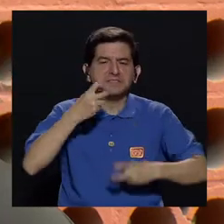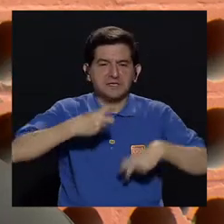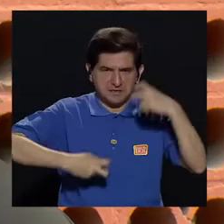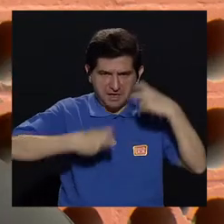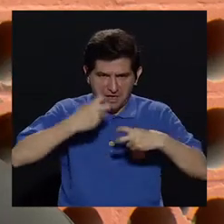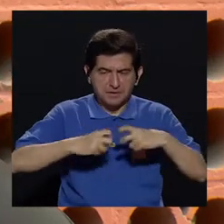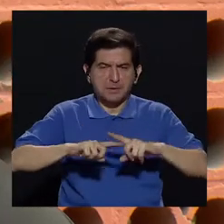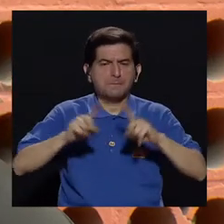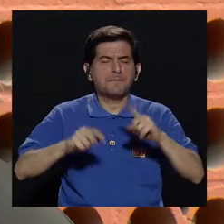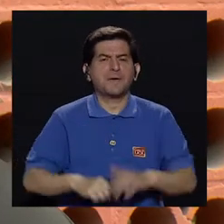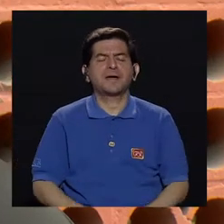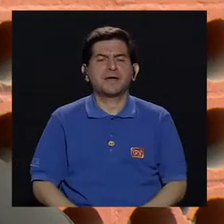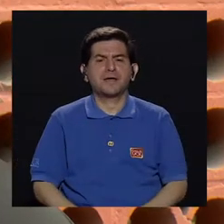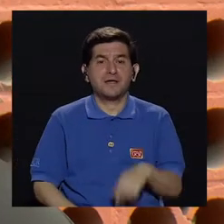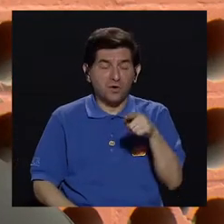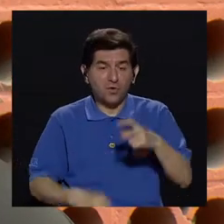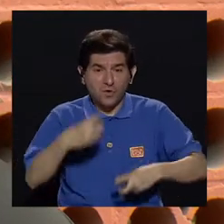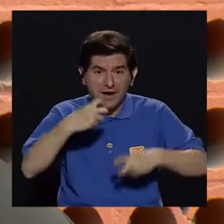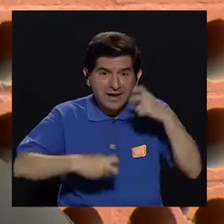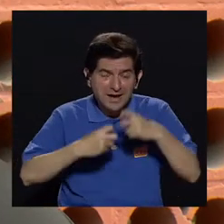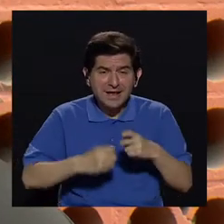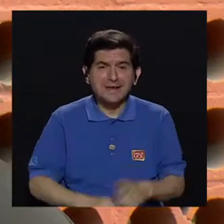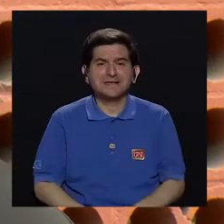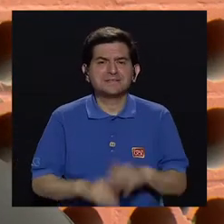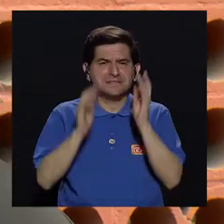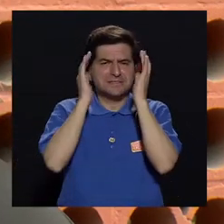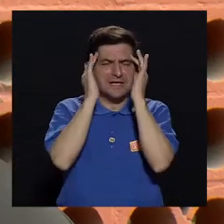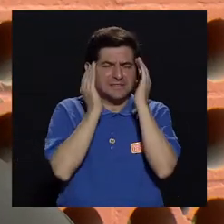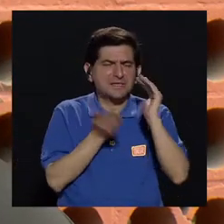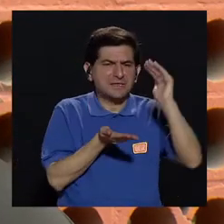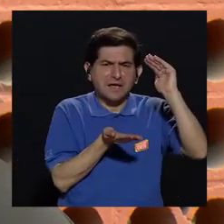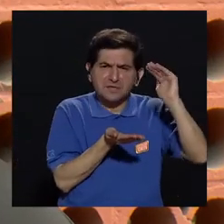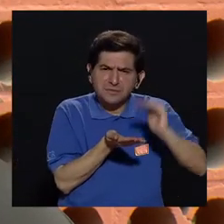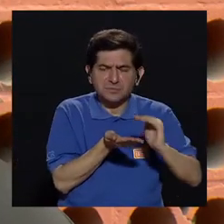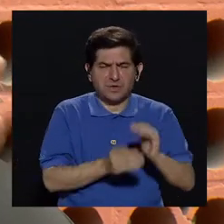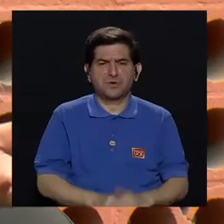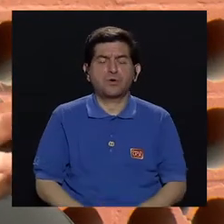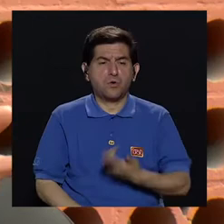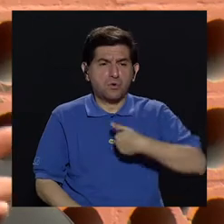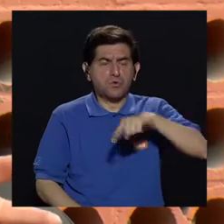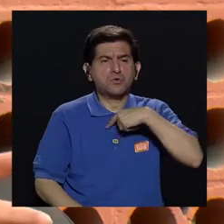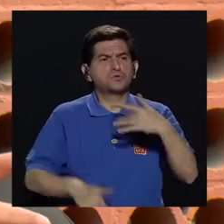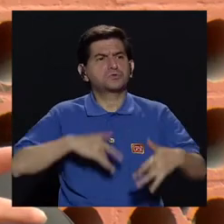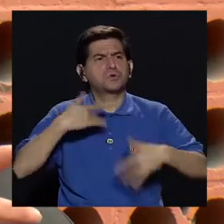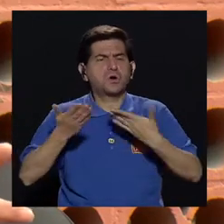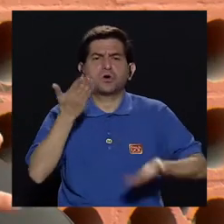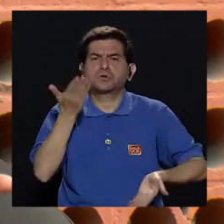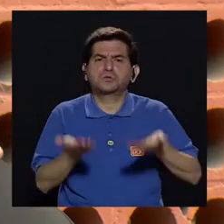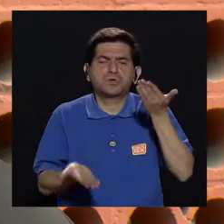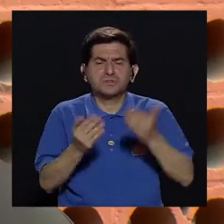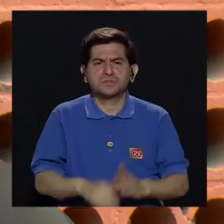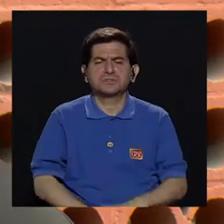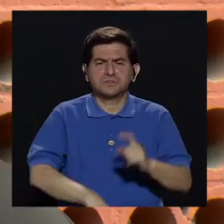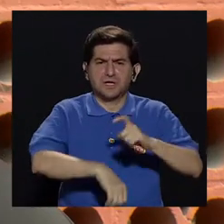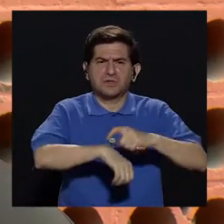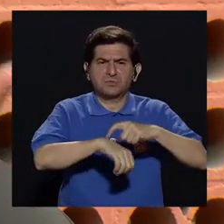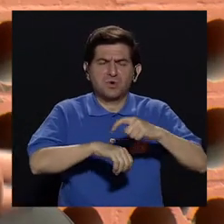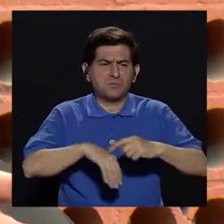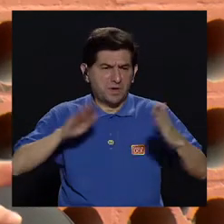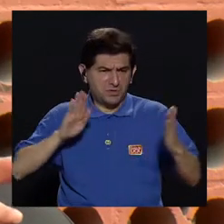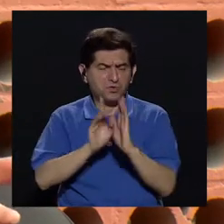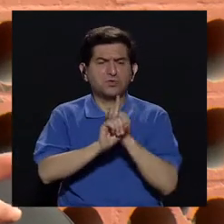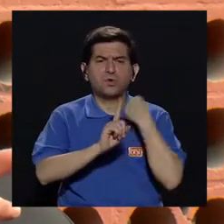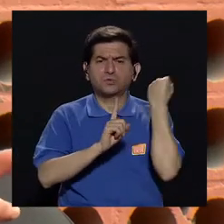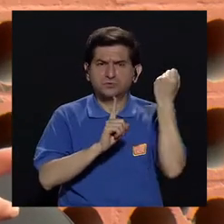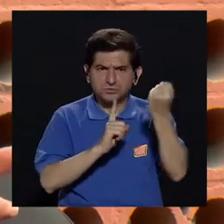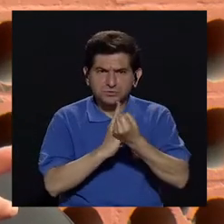de trastornos de ansiedad, una crisis de ansiedad es mucho menos intensa. Una crisis de ansiedad la podemos sentir tal vez en un momento en que tenemos